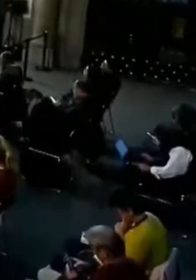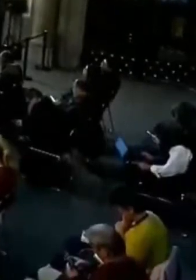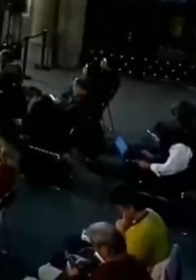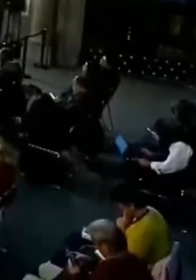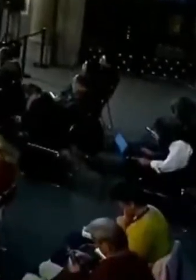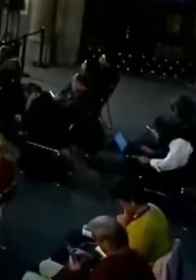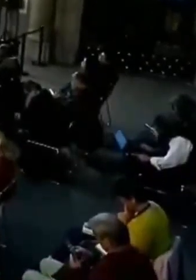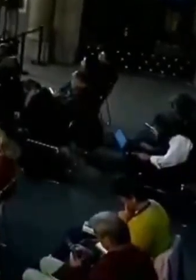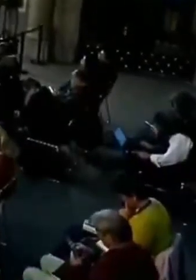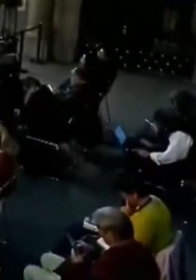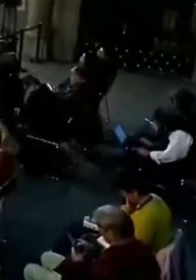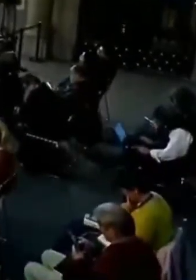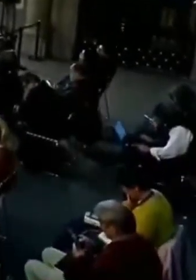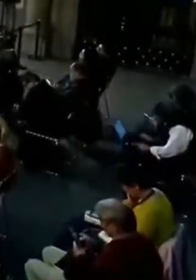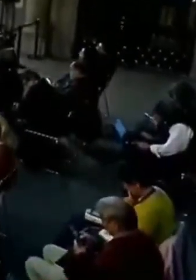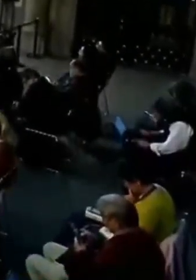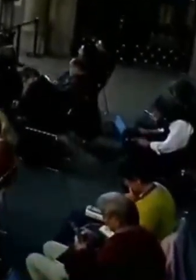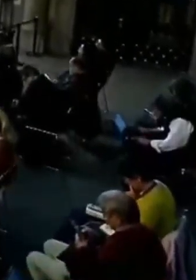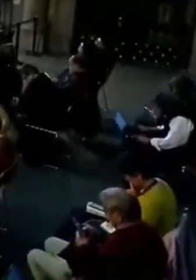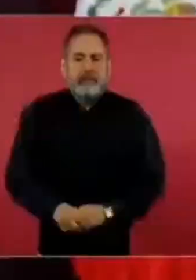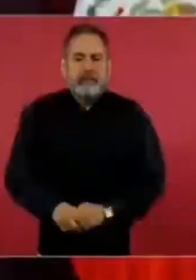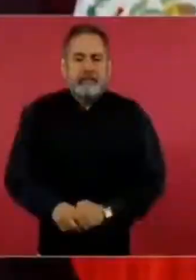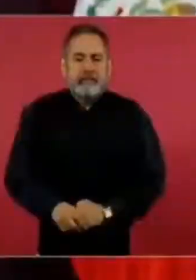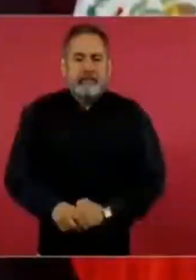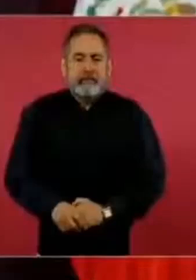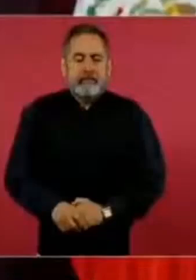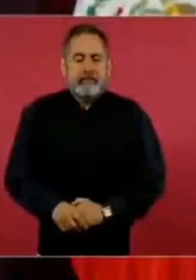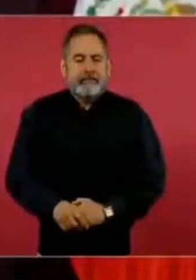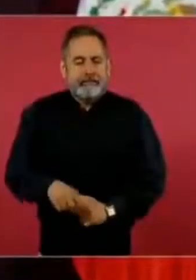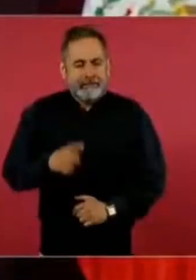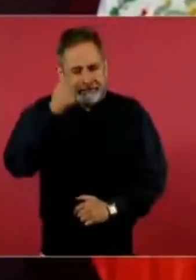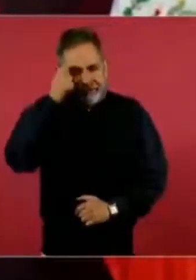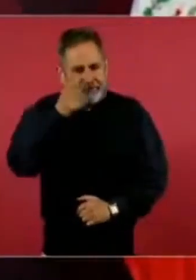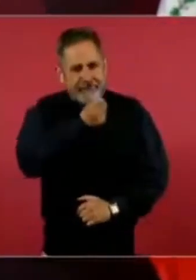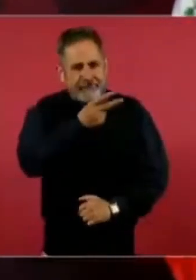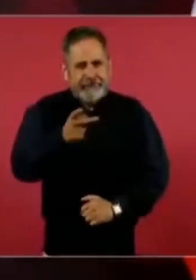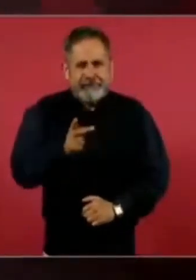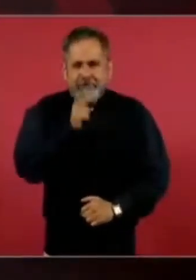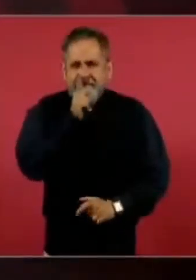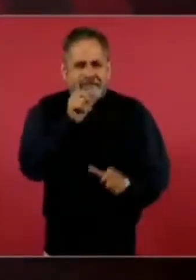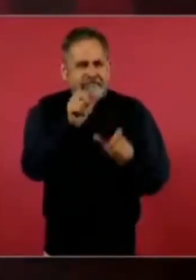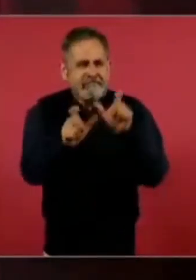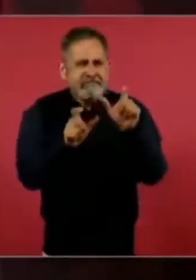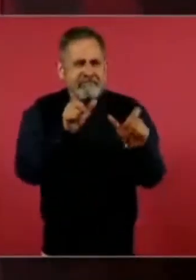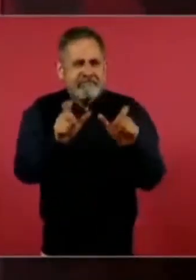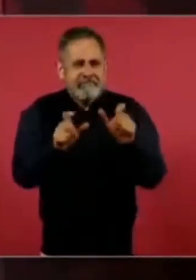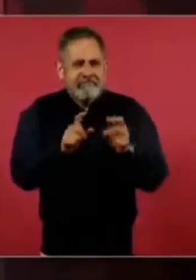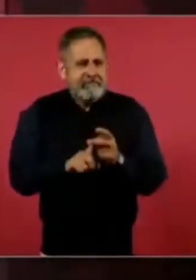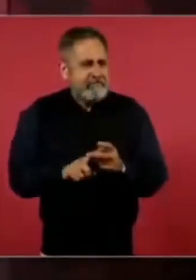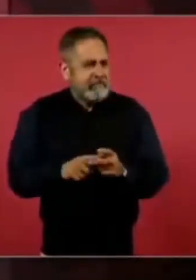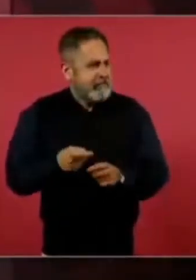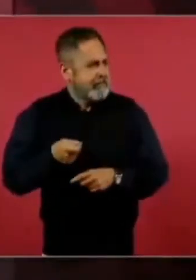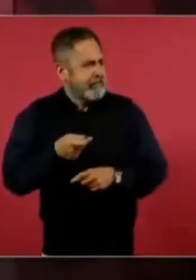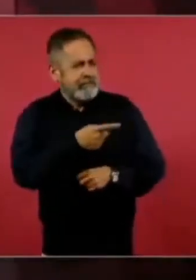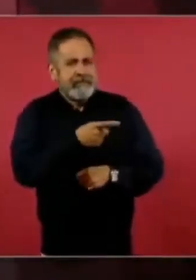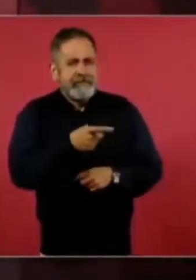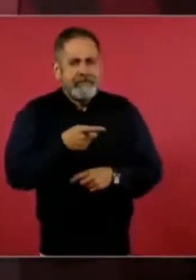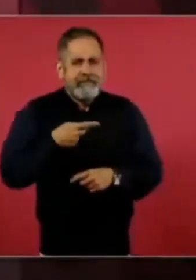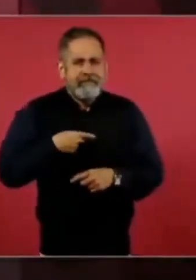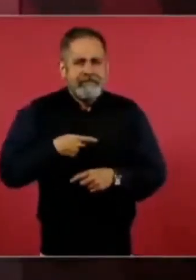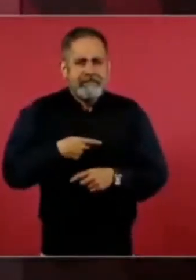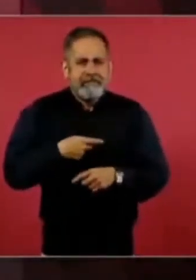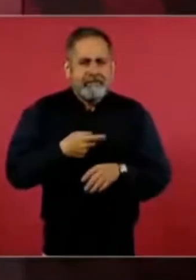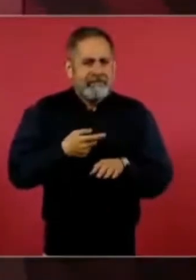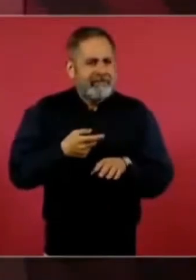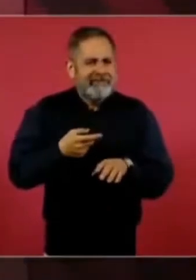sucede algo y empiezan a poner los camiones de volteo, el vulcanólogo, porque